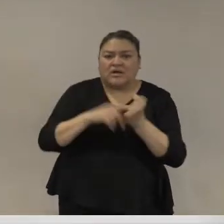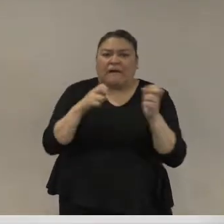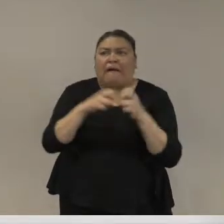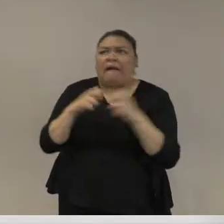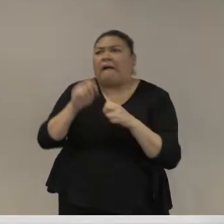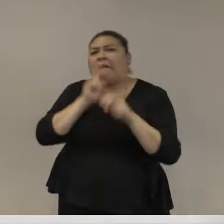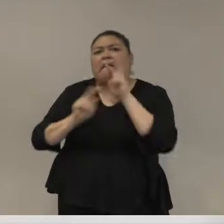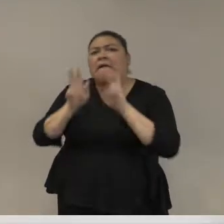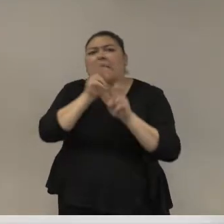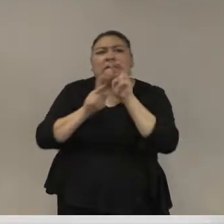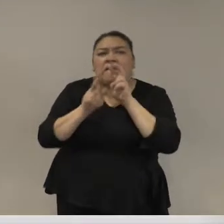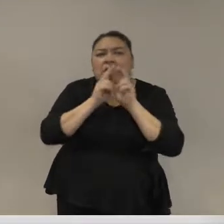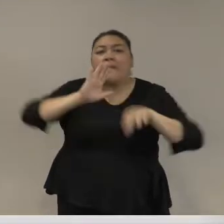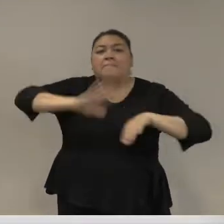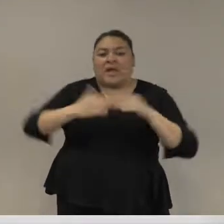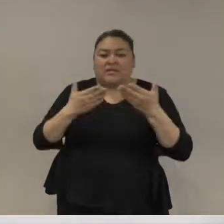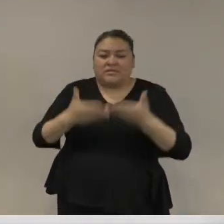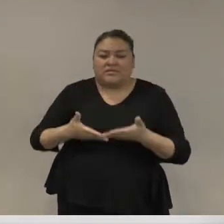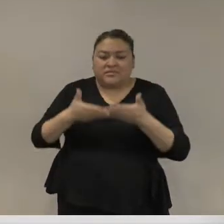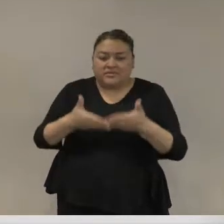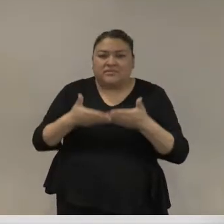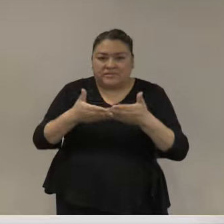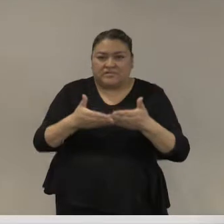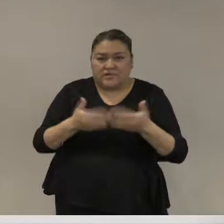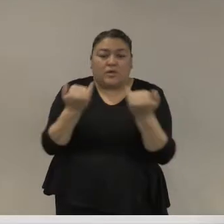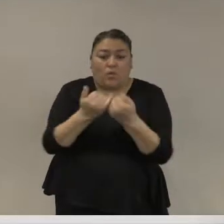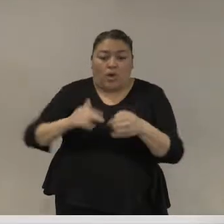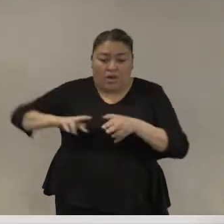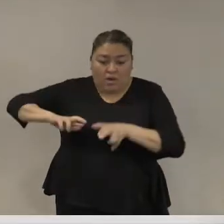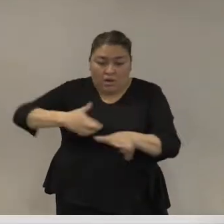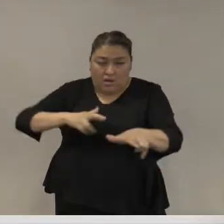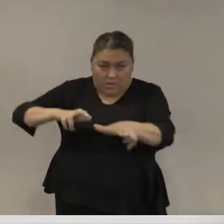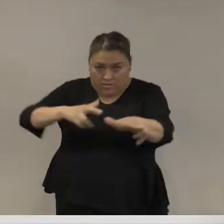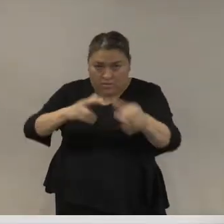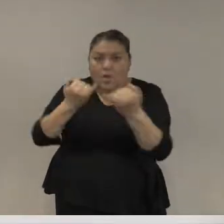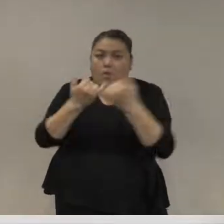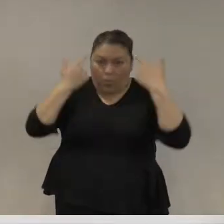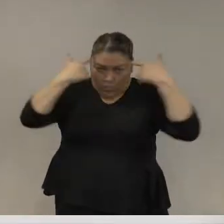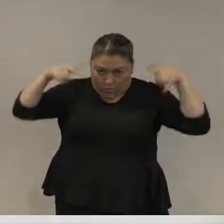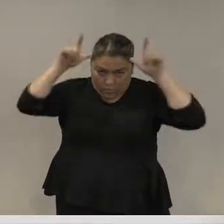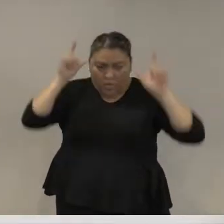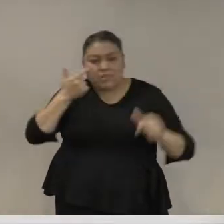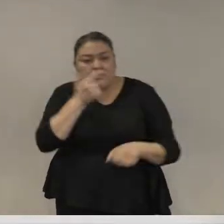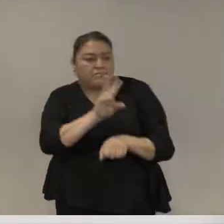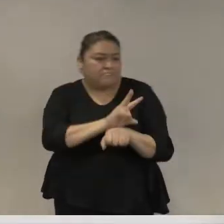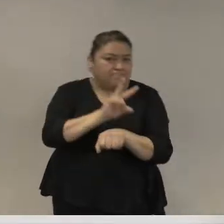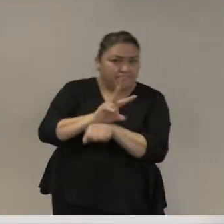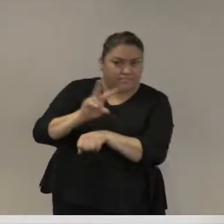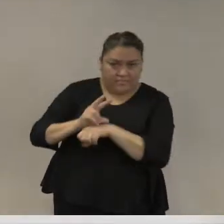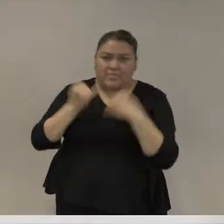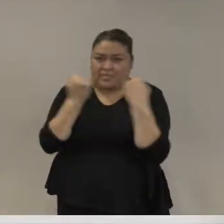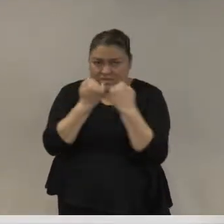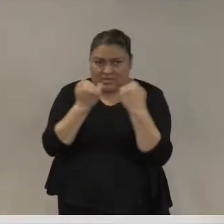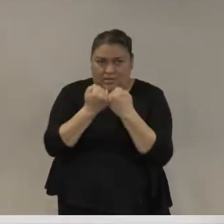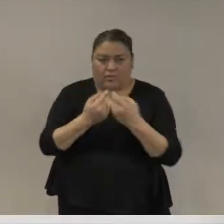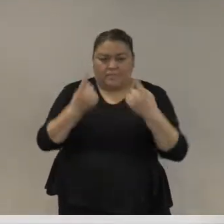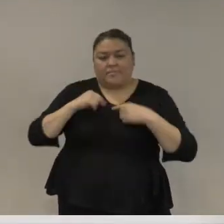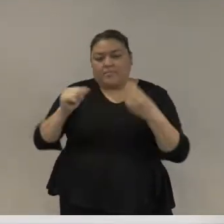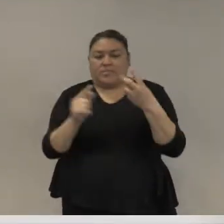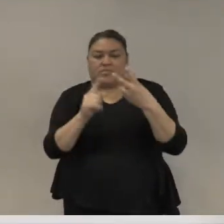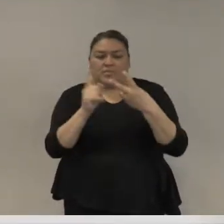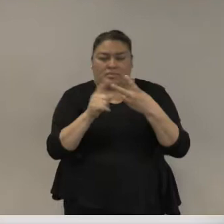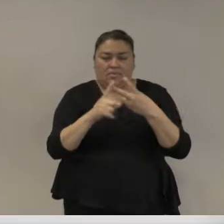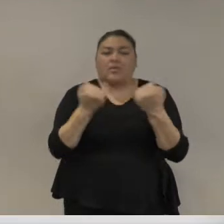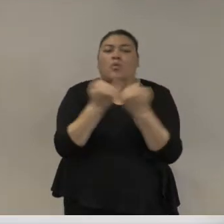eso de ejercer control marítimo y fluvial también un segundo pilar es la capacidad investigativa que muchas